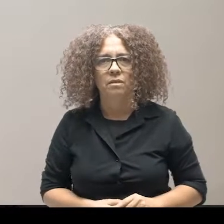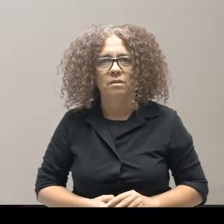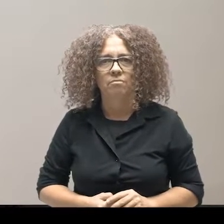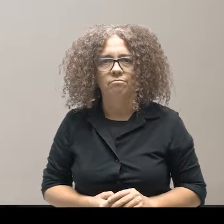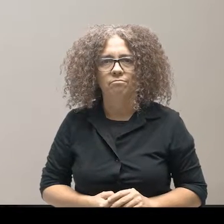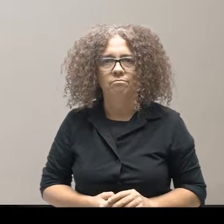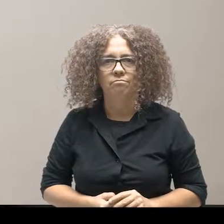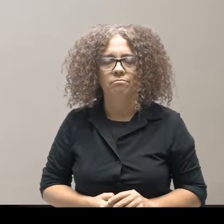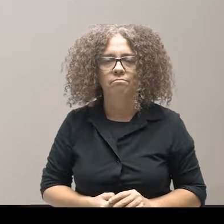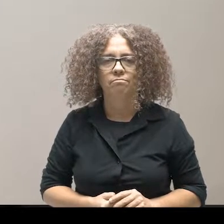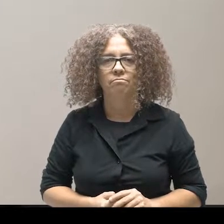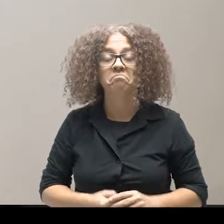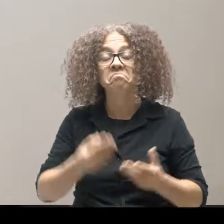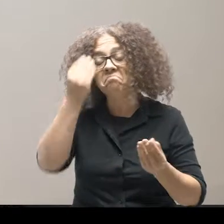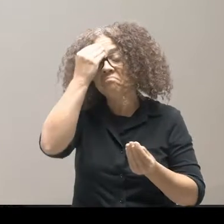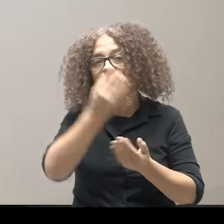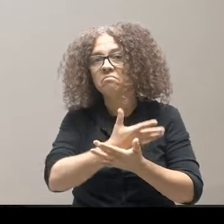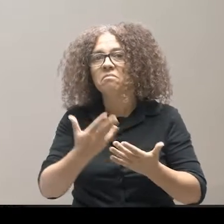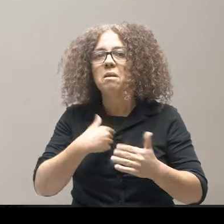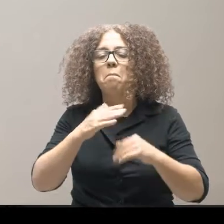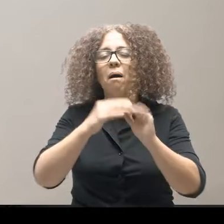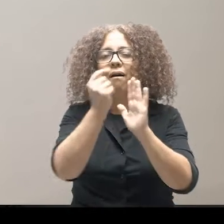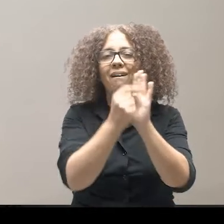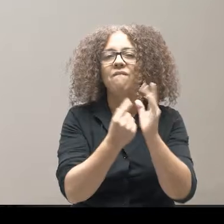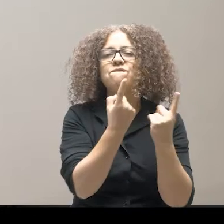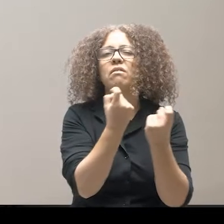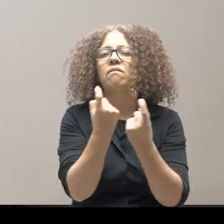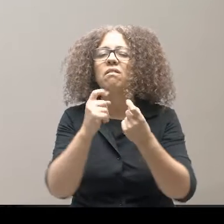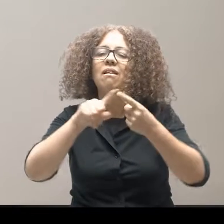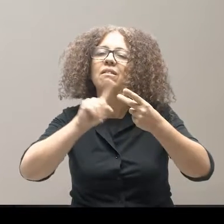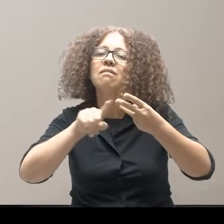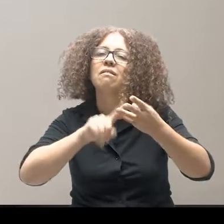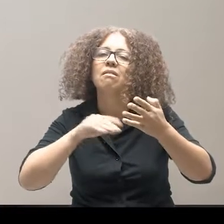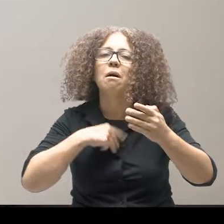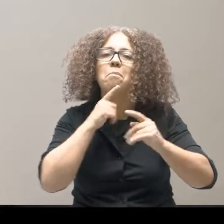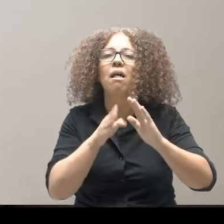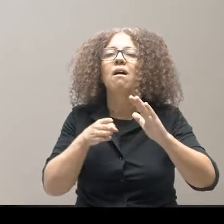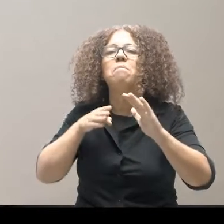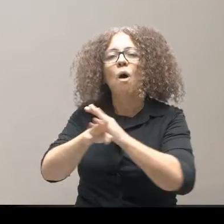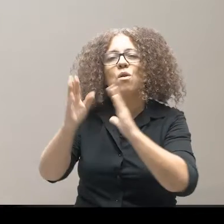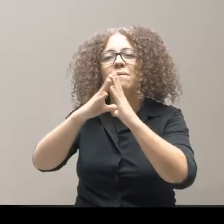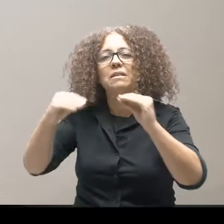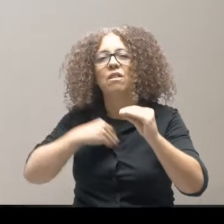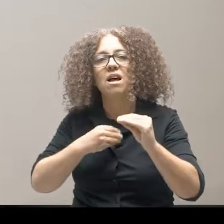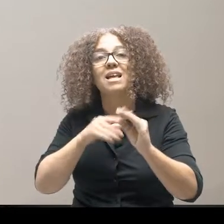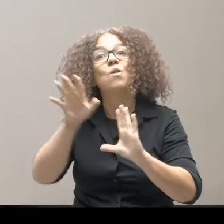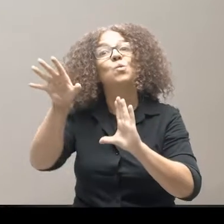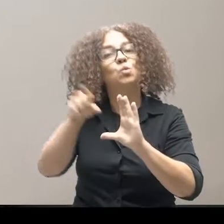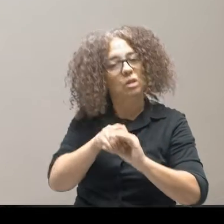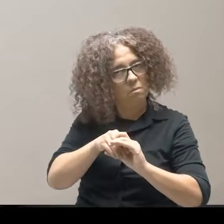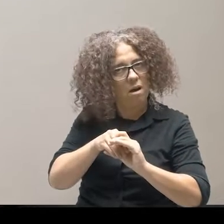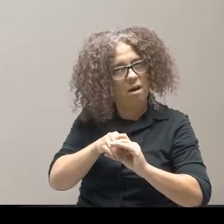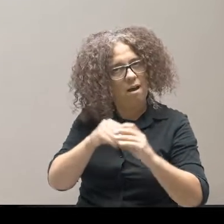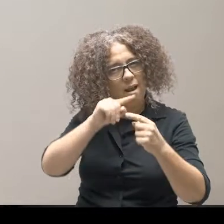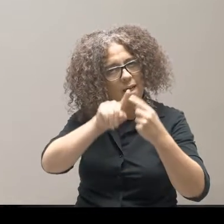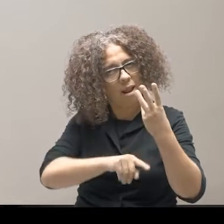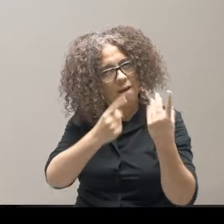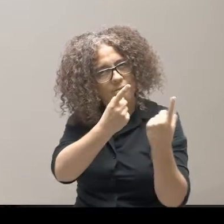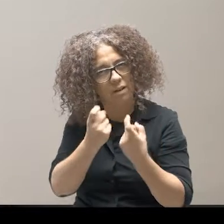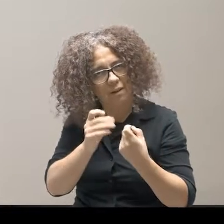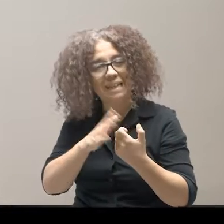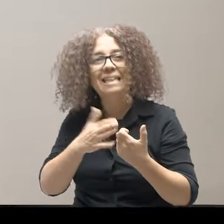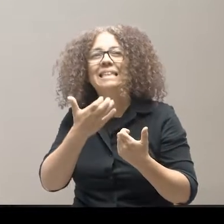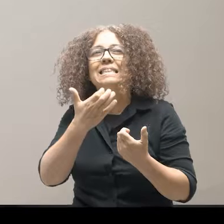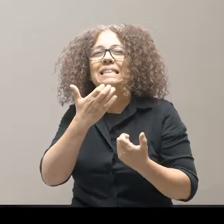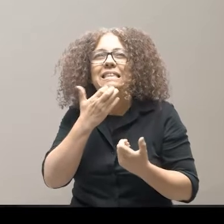sentido, las tareas pendientes para alcanzar la educación universitaria inclusiva, si nos centramos